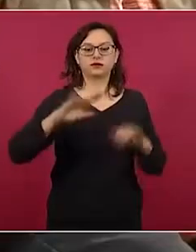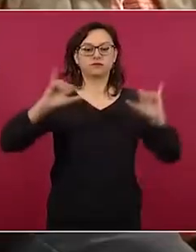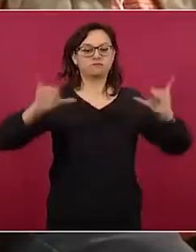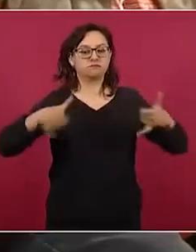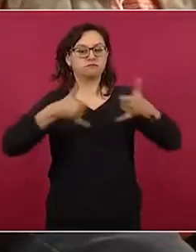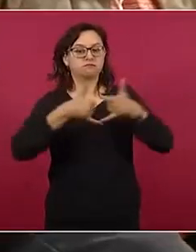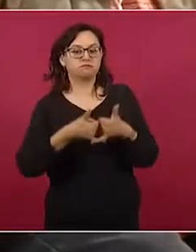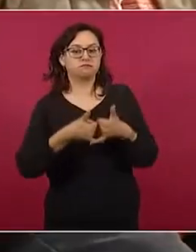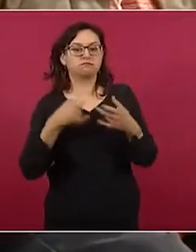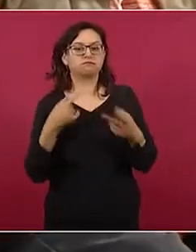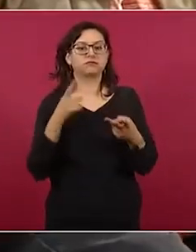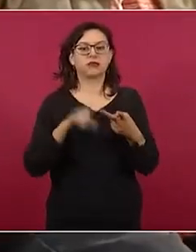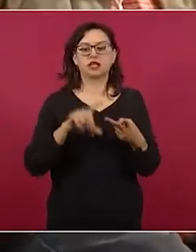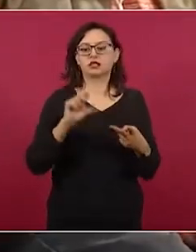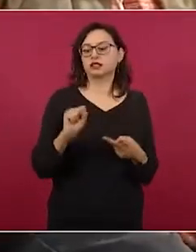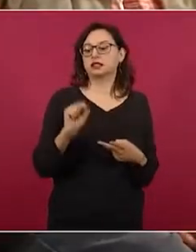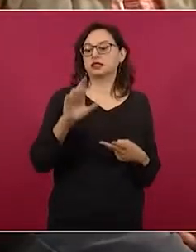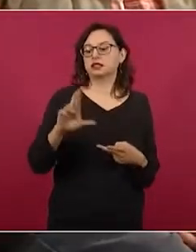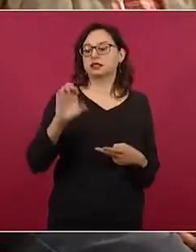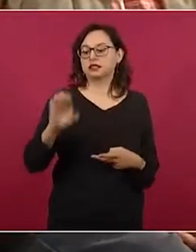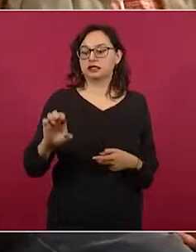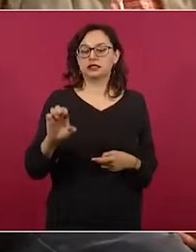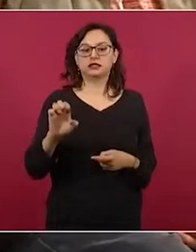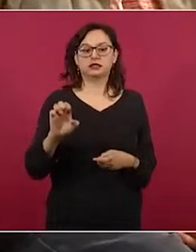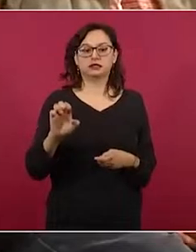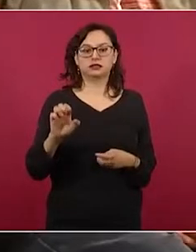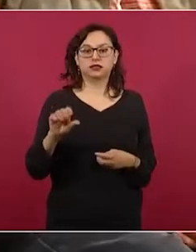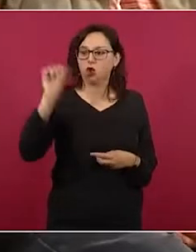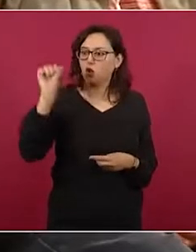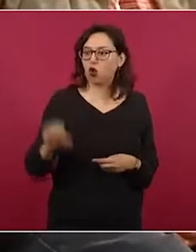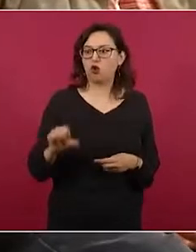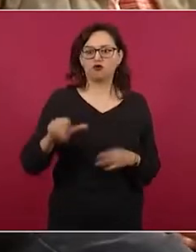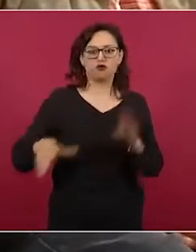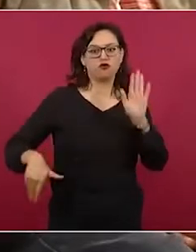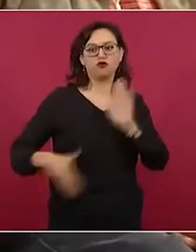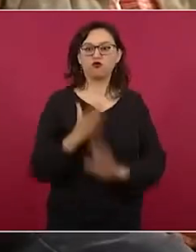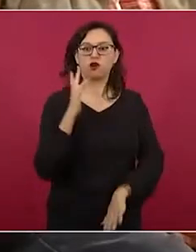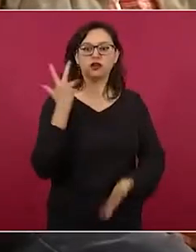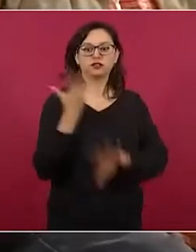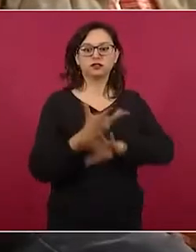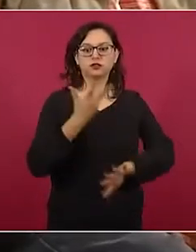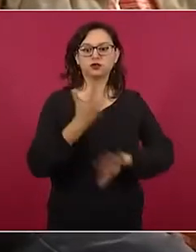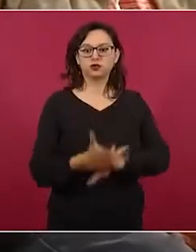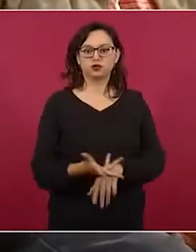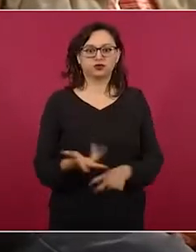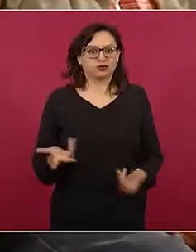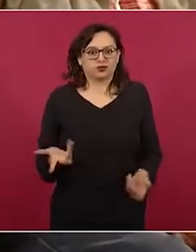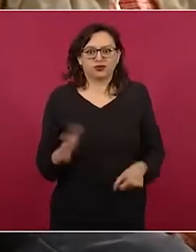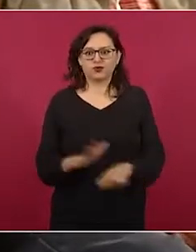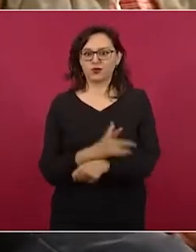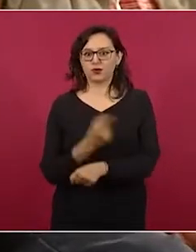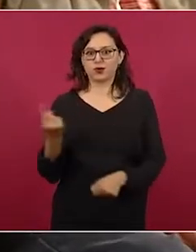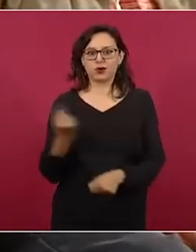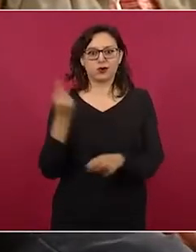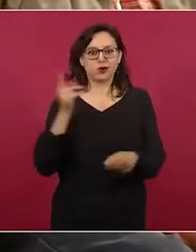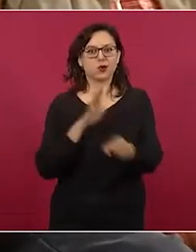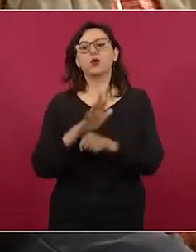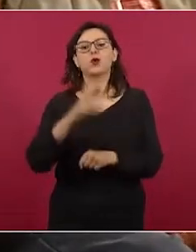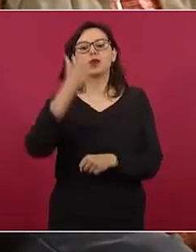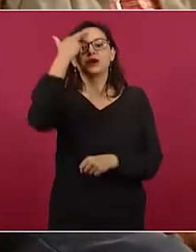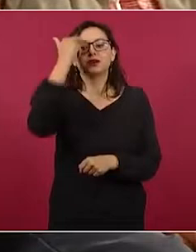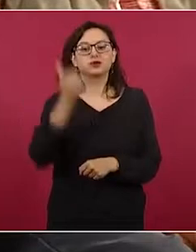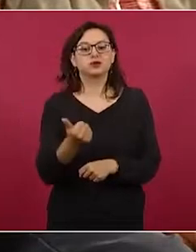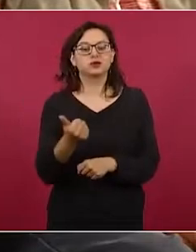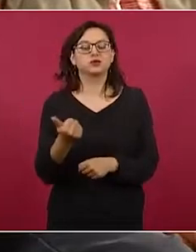al secretario de Relaciones Exteriores, pues prácticamente hoy mismo está viajando a Estados Unidos, que nos comente las